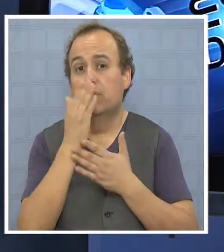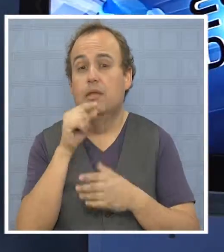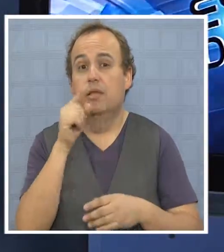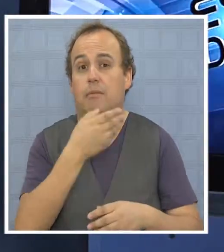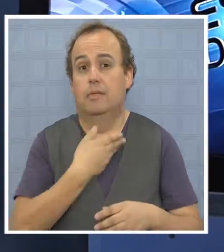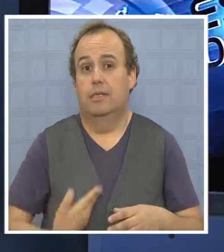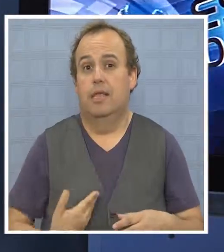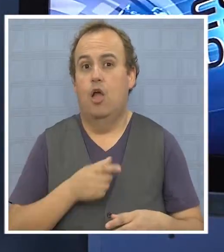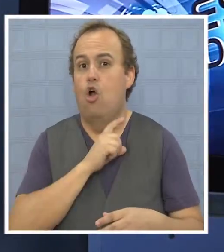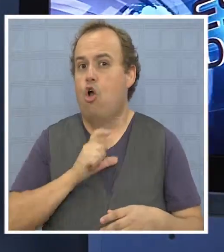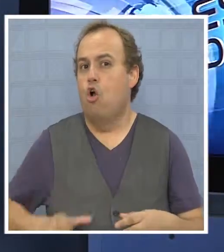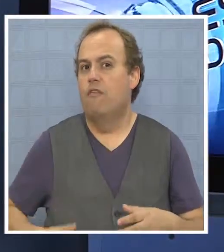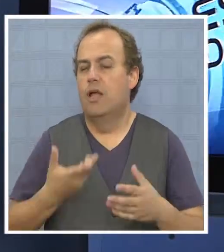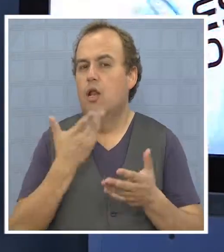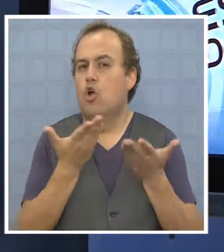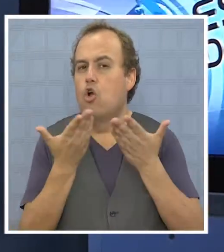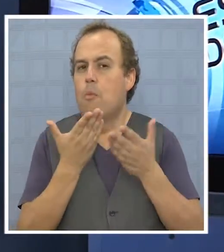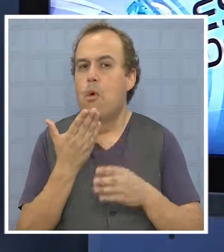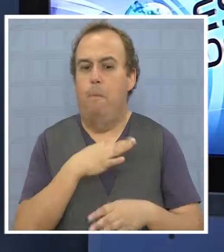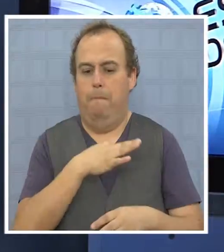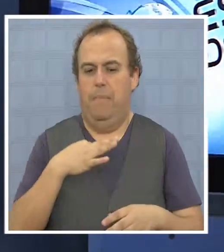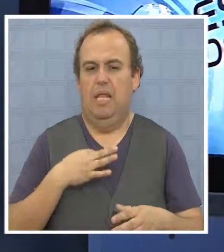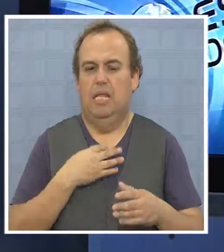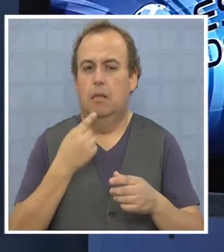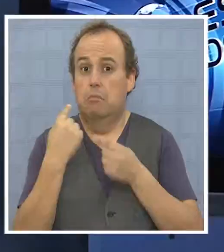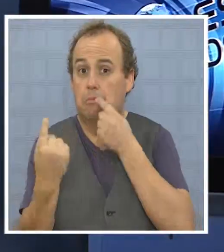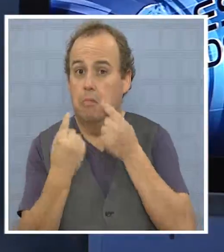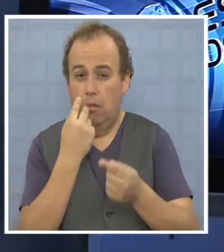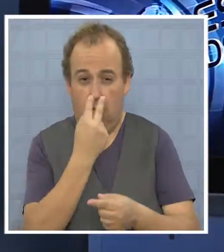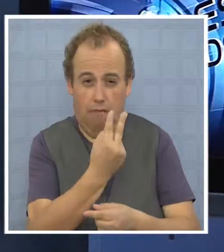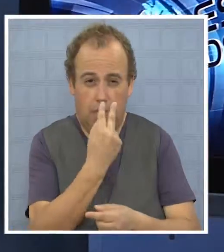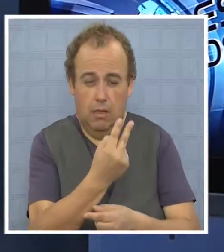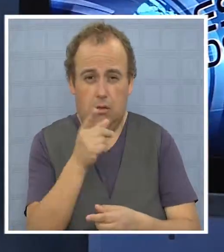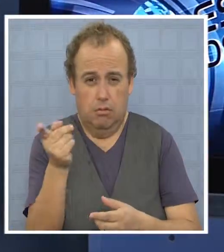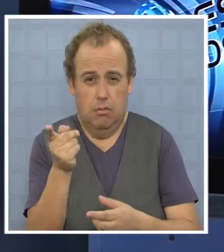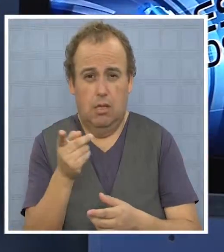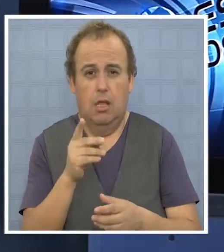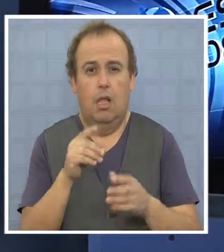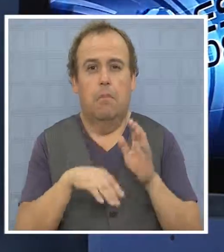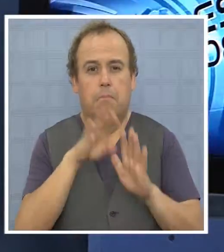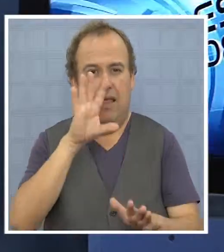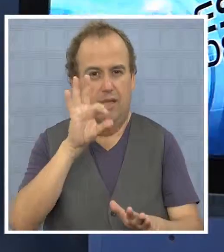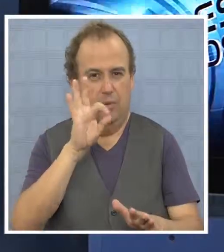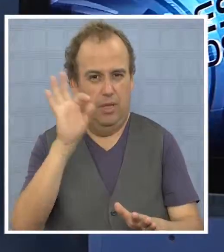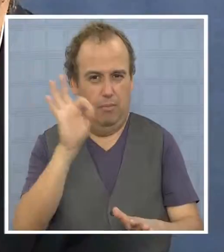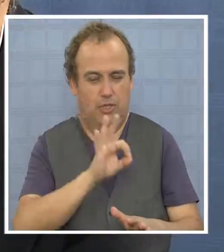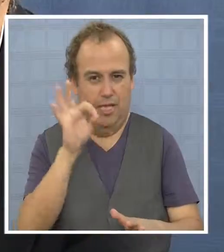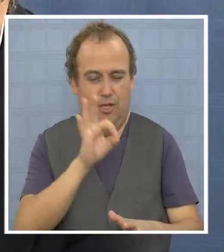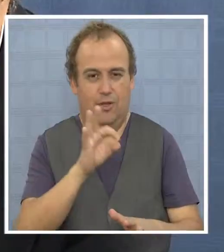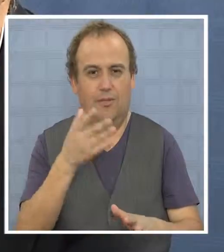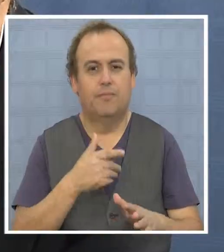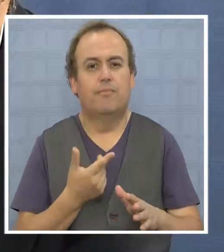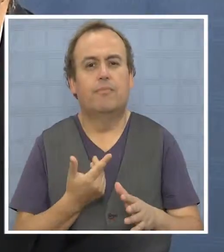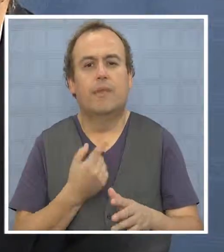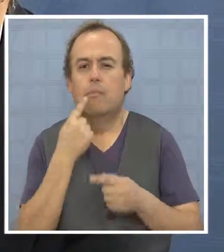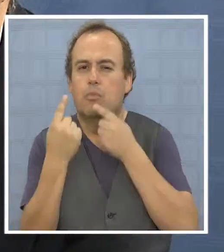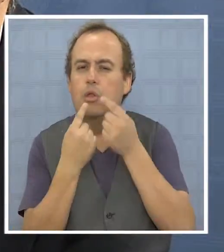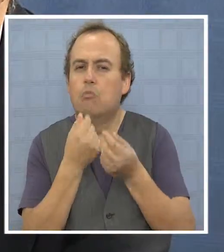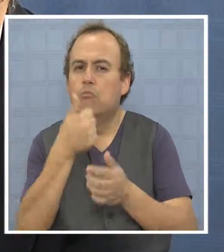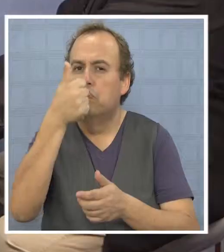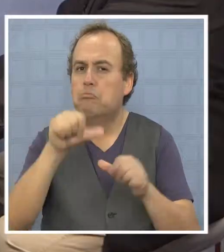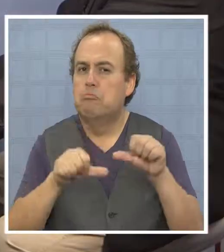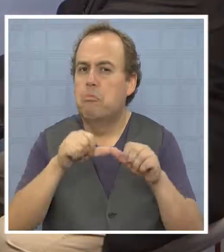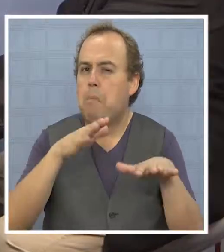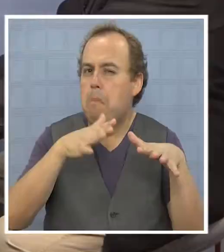¿Cuánto marca el presidente? ¿Cuánto marca el gobierno? ¿Cuánto marcan los ministros? Si tú te fijas, la gran mayoría de los ministros o todos están sobre el 50%, y además